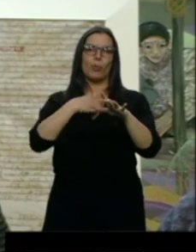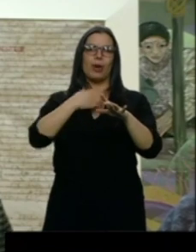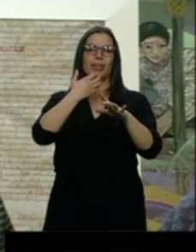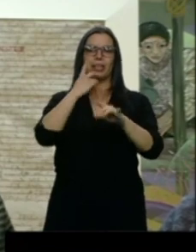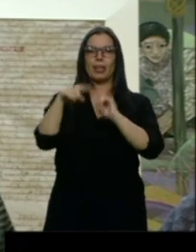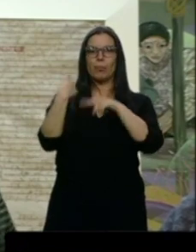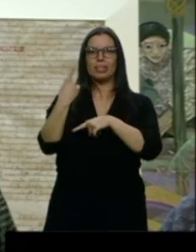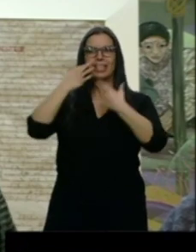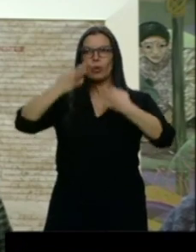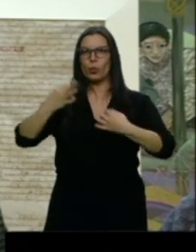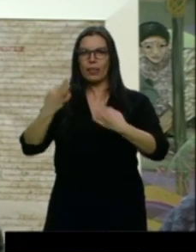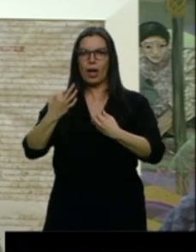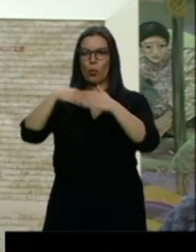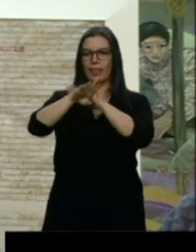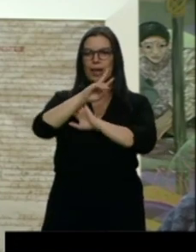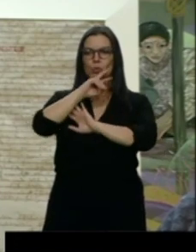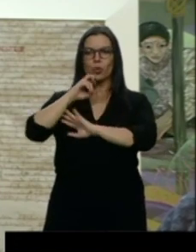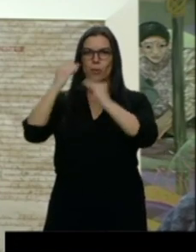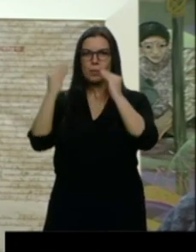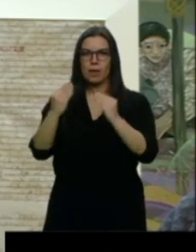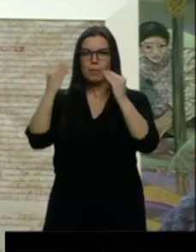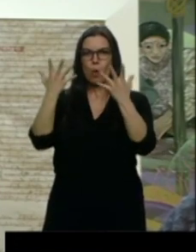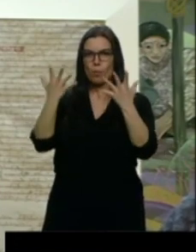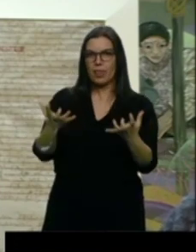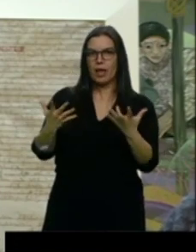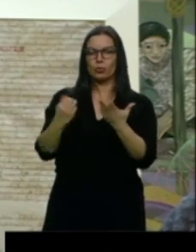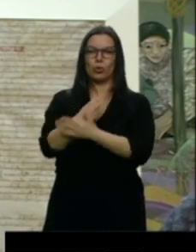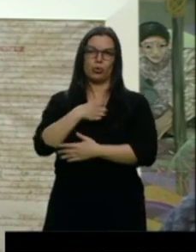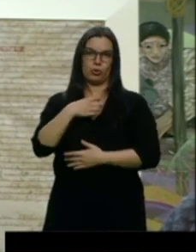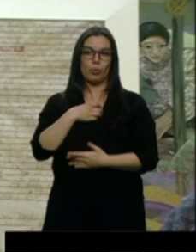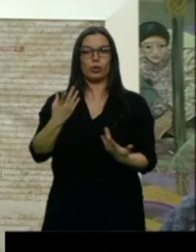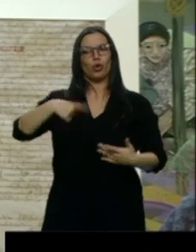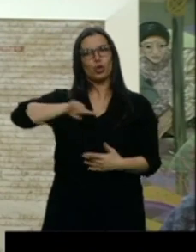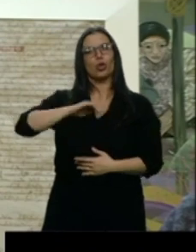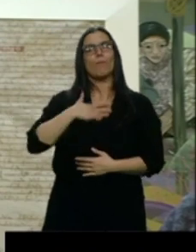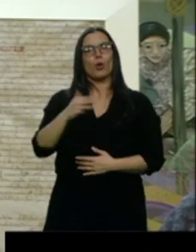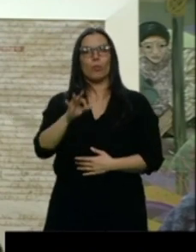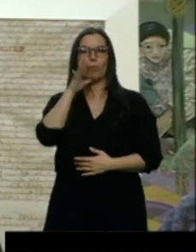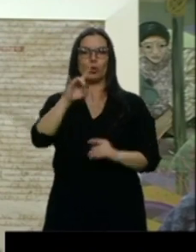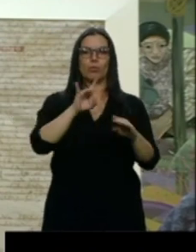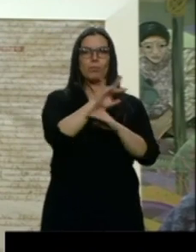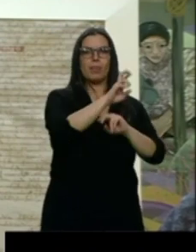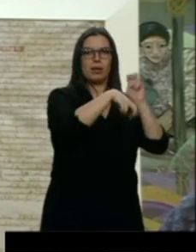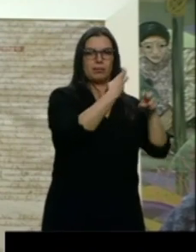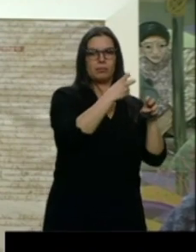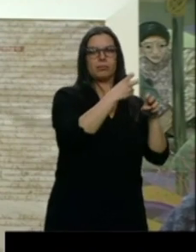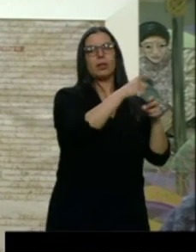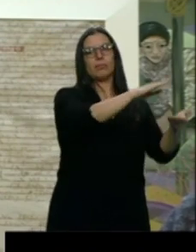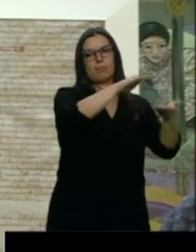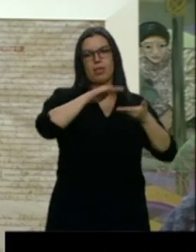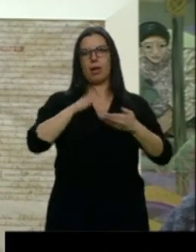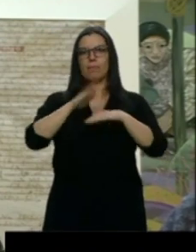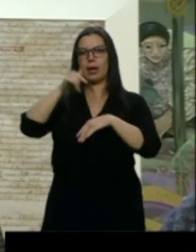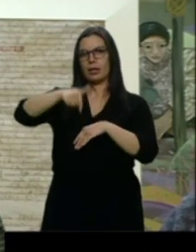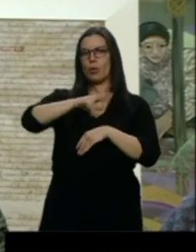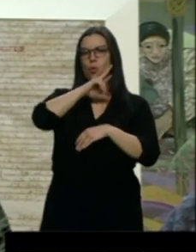en unas condiciones de humedad, como es el caso del Ayuntamiento de Bribiesca. El Ayuntamiento de Bribiesca tiene un archivo en el que estos documentos